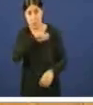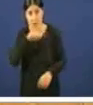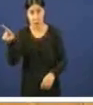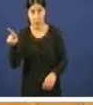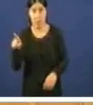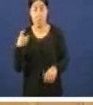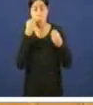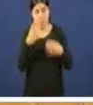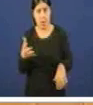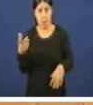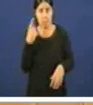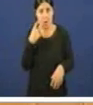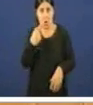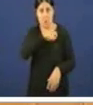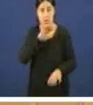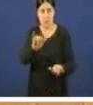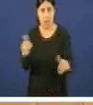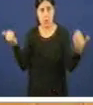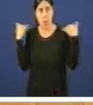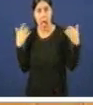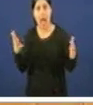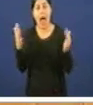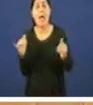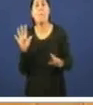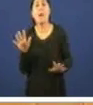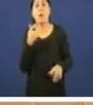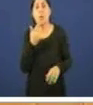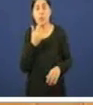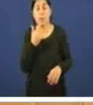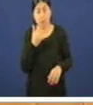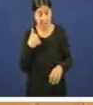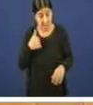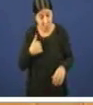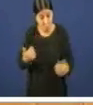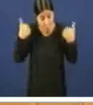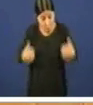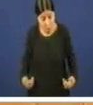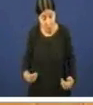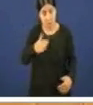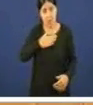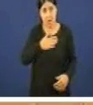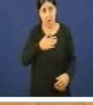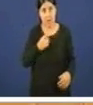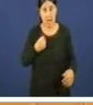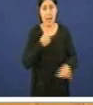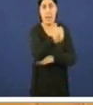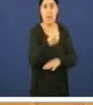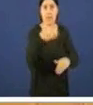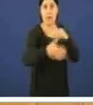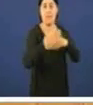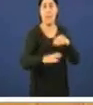ten responsabilidades claro que sí e din se de min dependese di Feijó as indemnizacións limitaríanse a dos anos